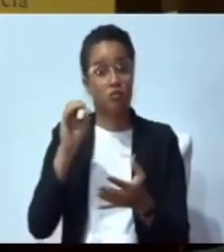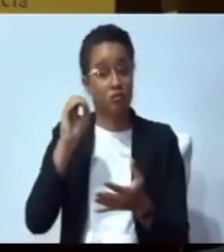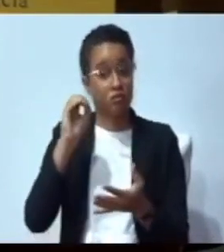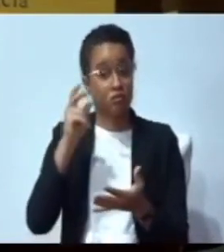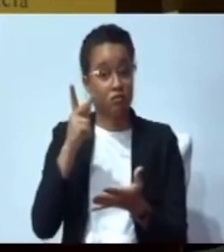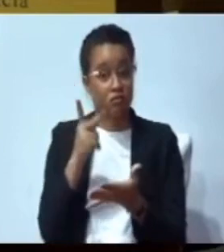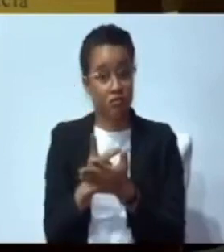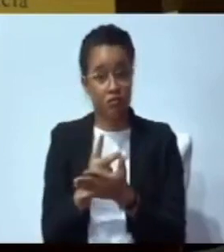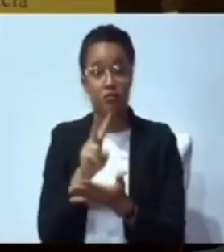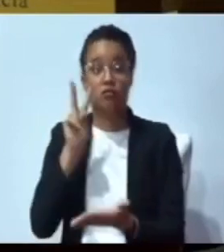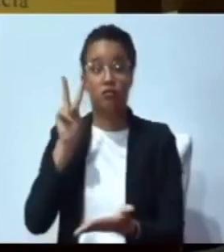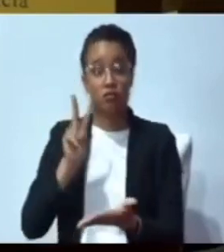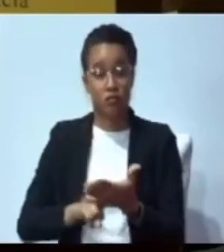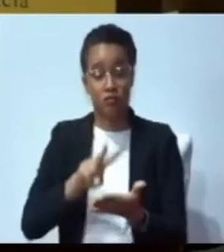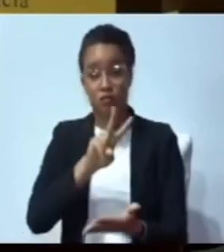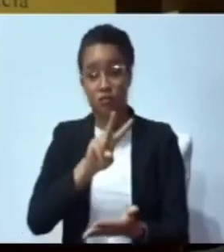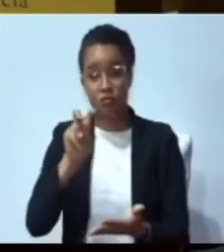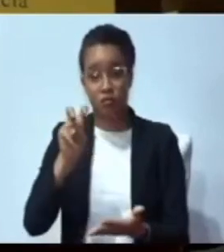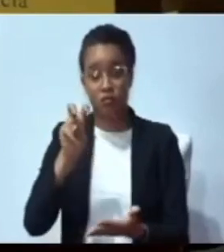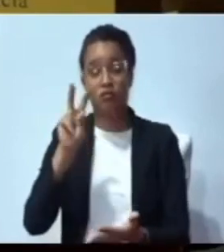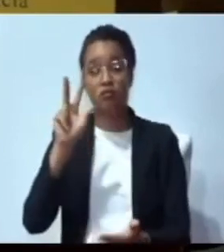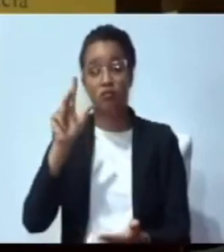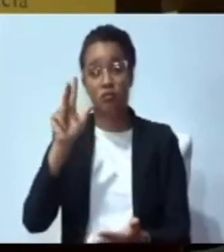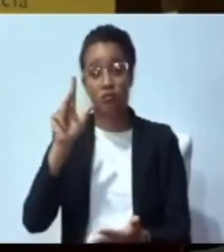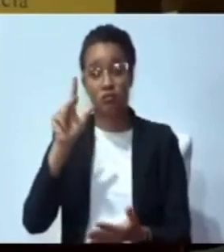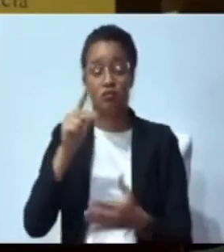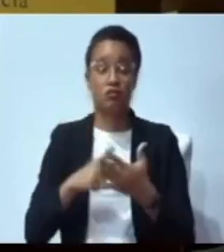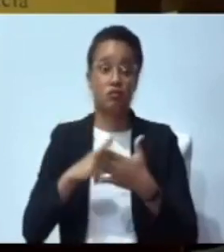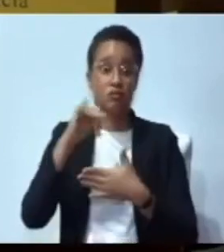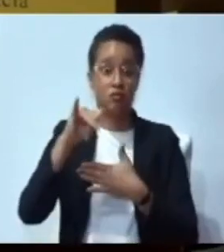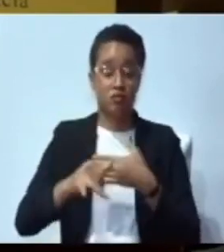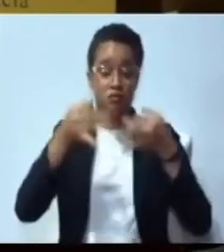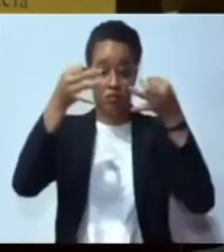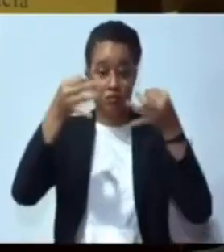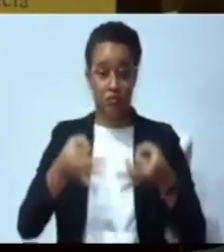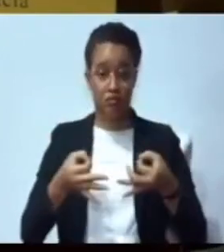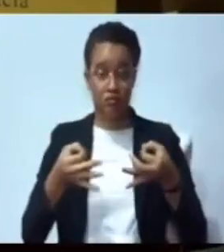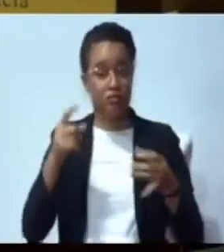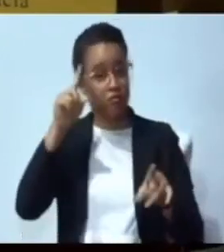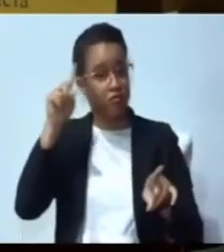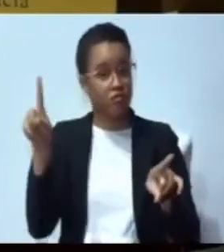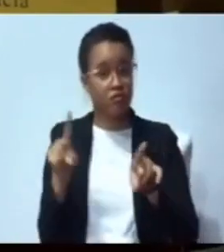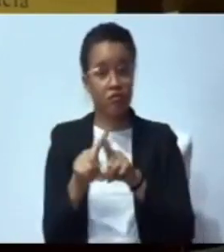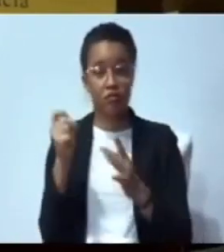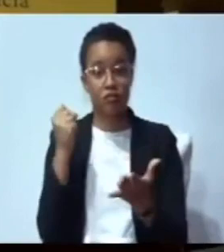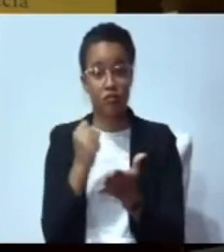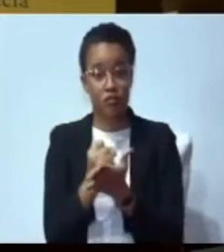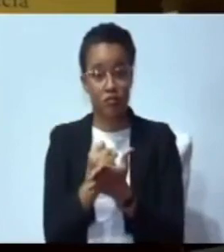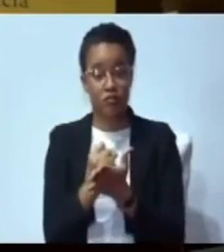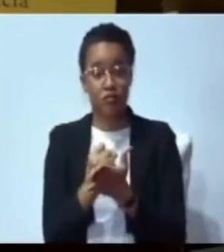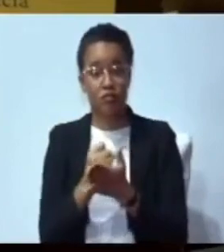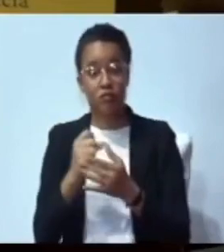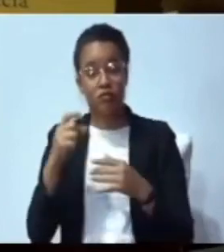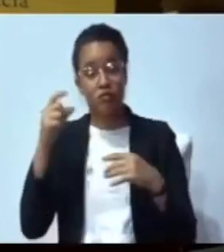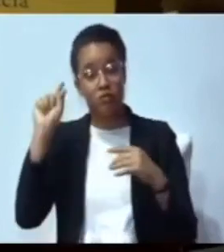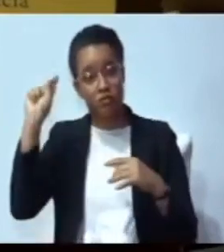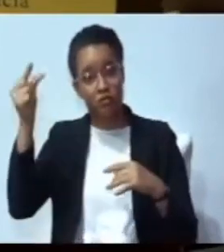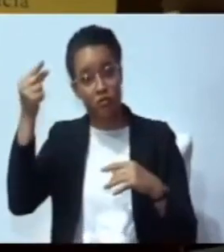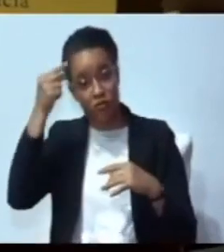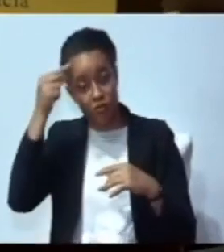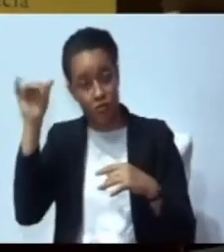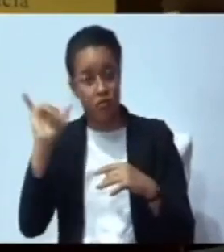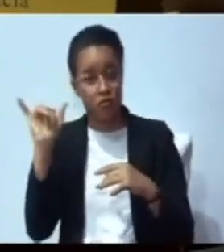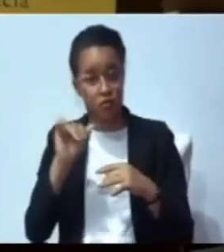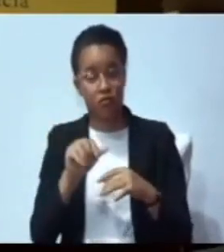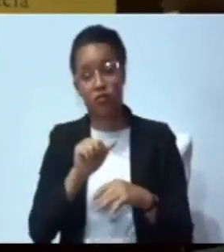2.223 proyectos de resolución de contratos entre el Estado y particulares que